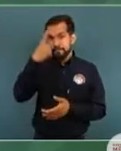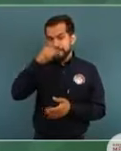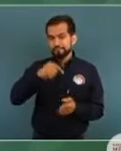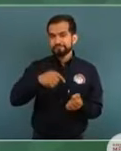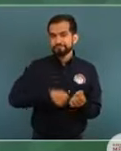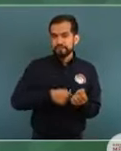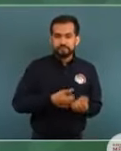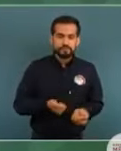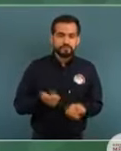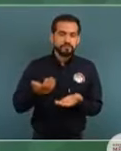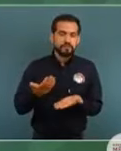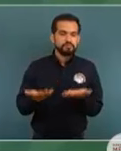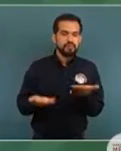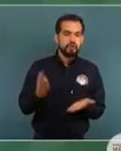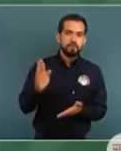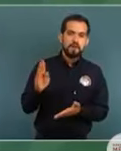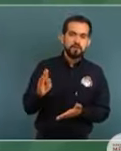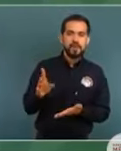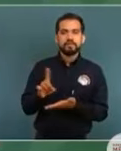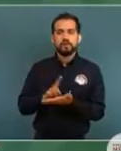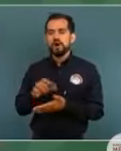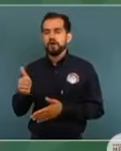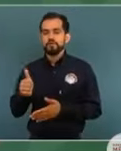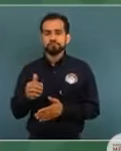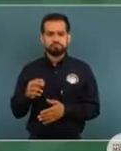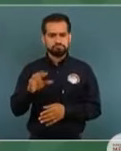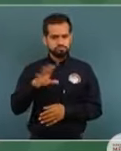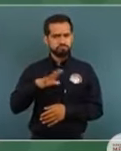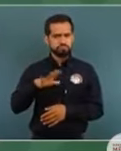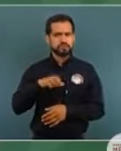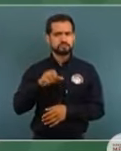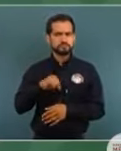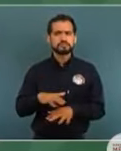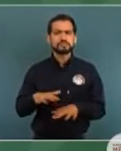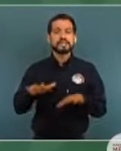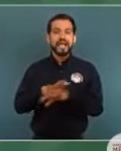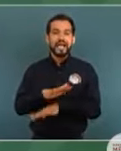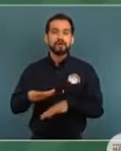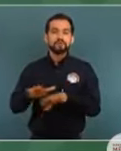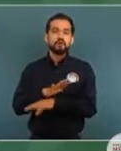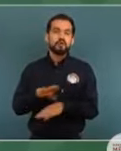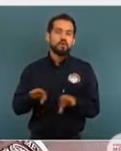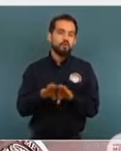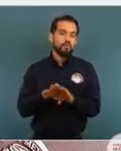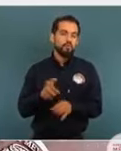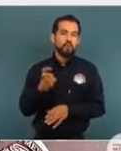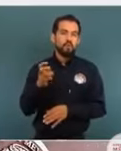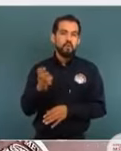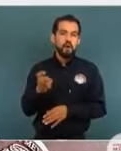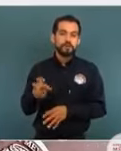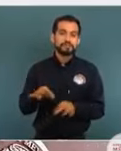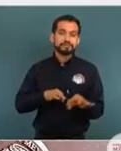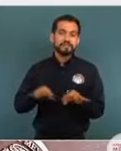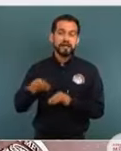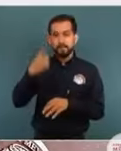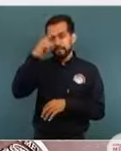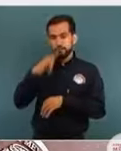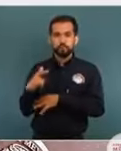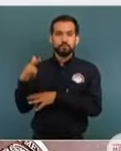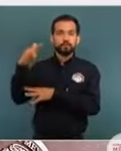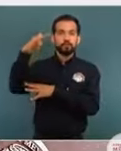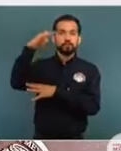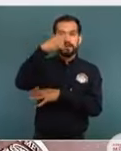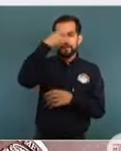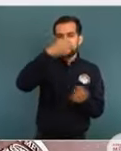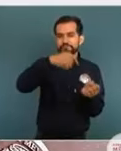en marihuana. Entonces, identificamos un cambio en lo que es el empleo de las aeronaves